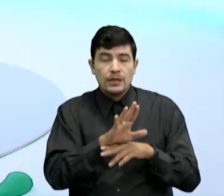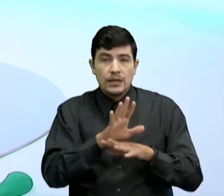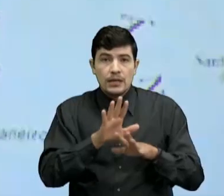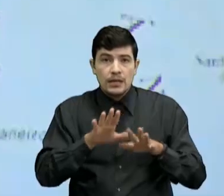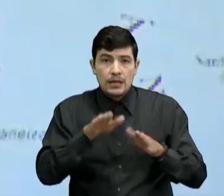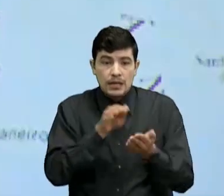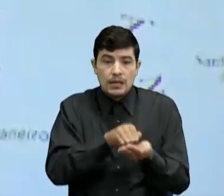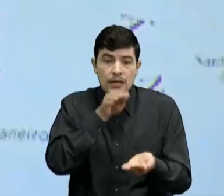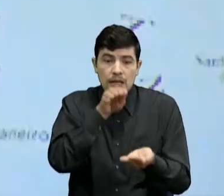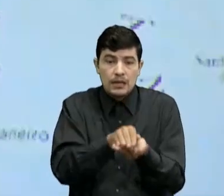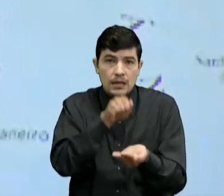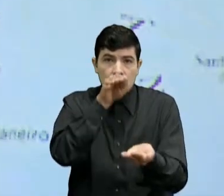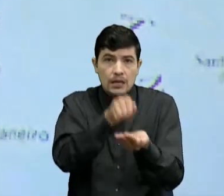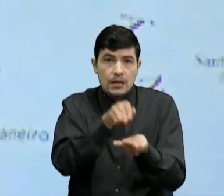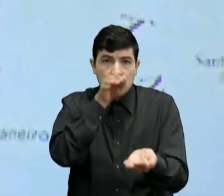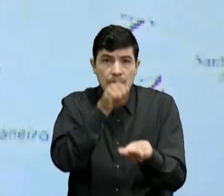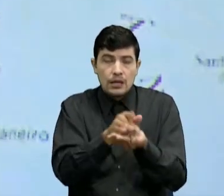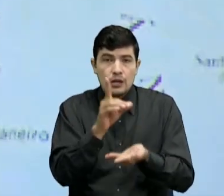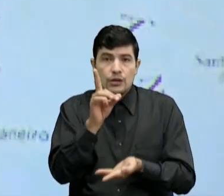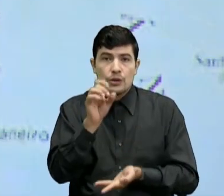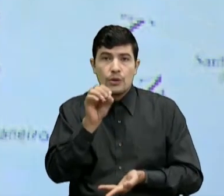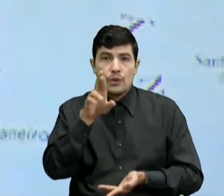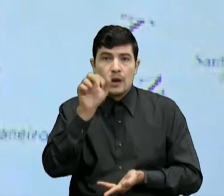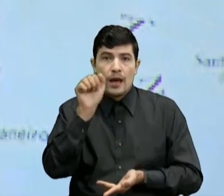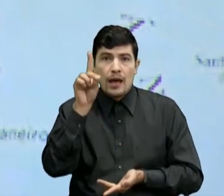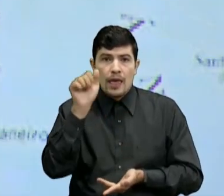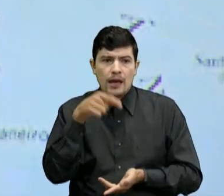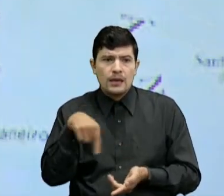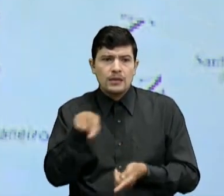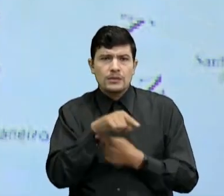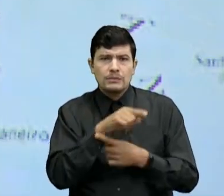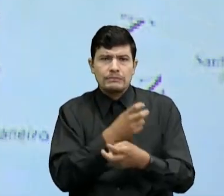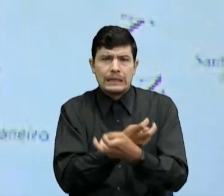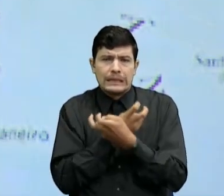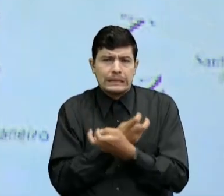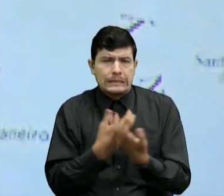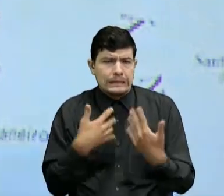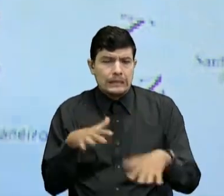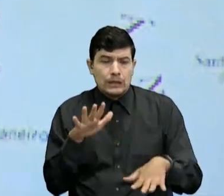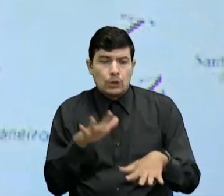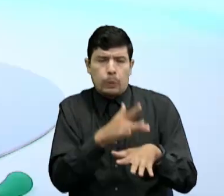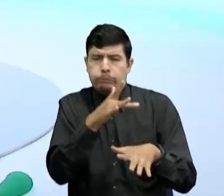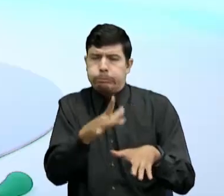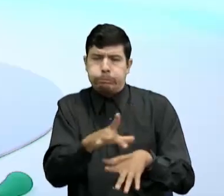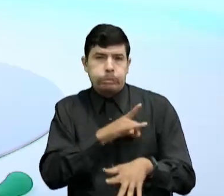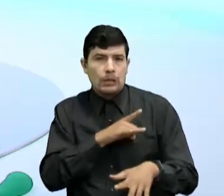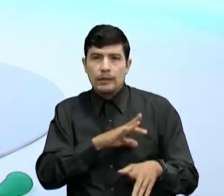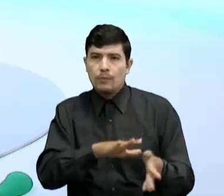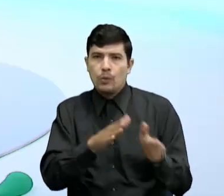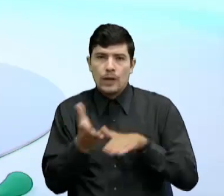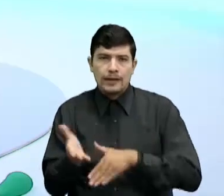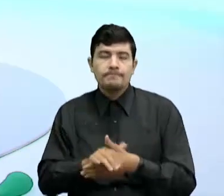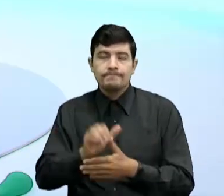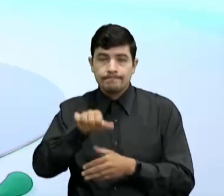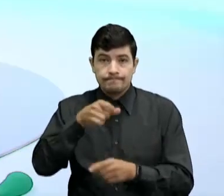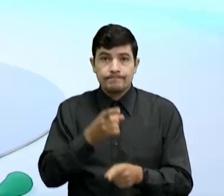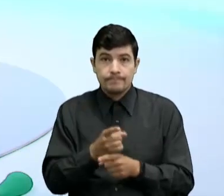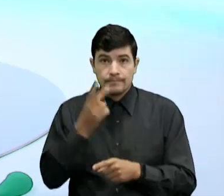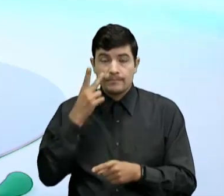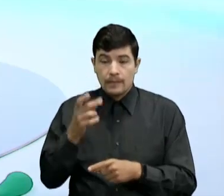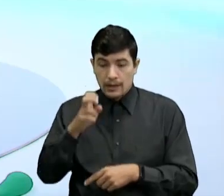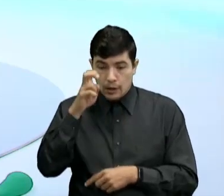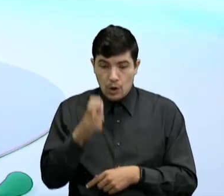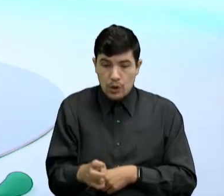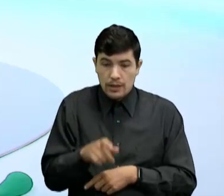por cierto Es una parte Son venenosas Son venenosas Son muy lindas Pero son venenosas Ok Al norte Tenemos